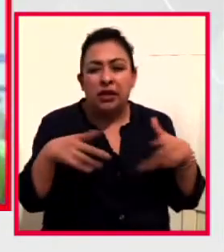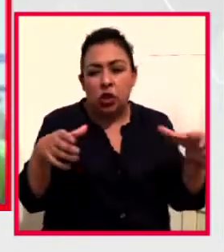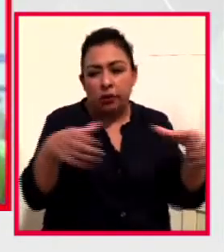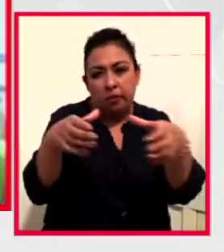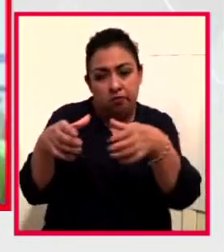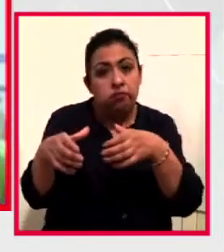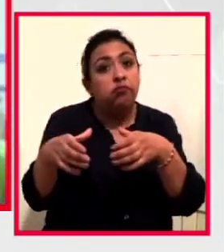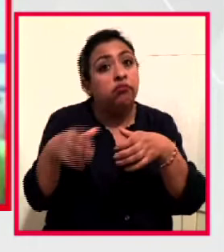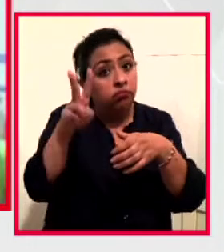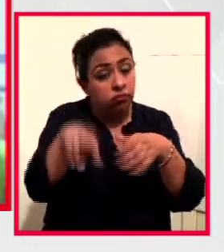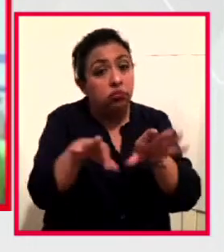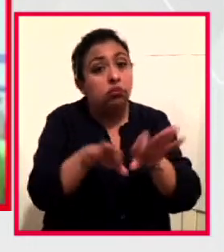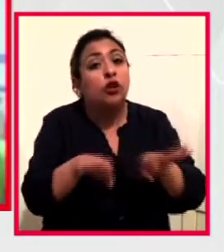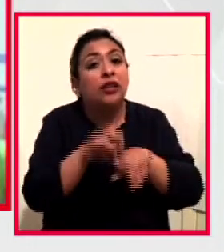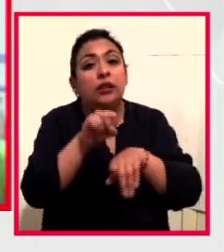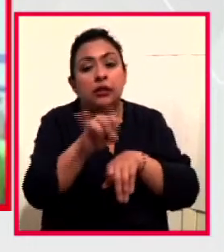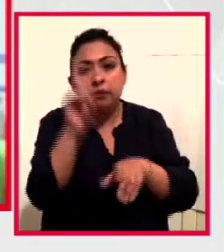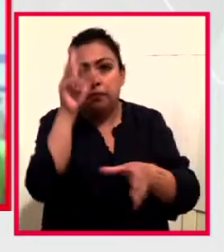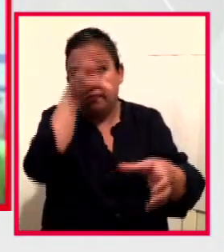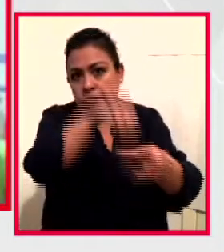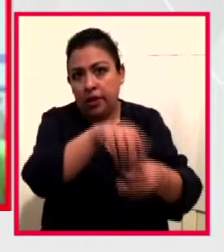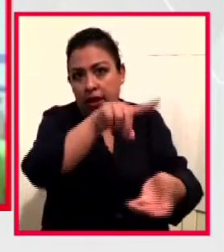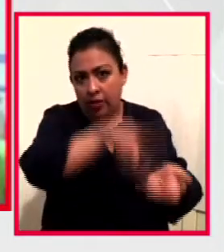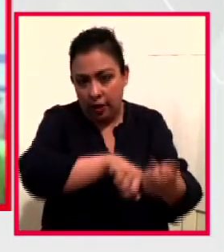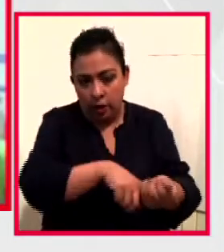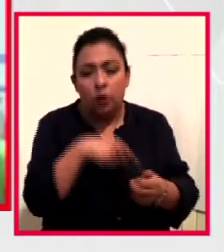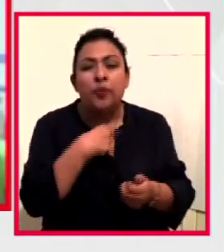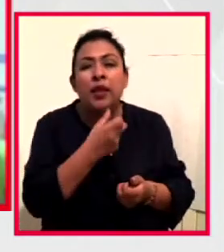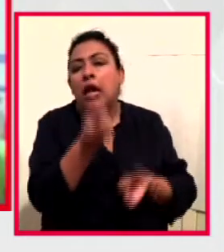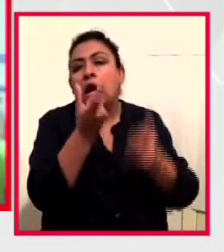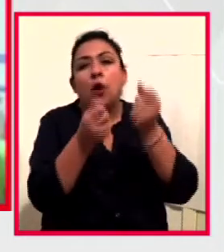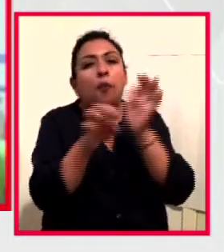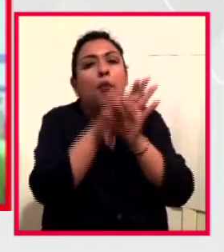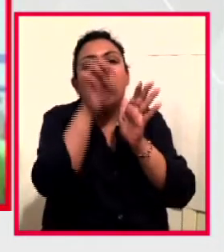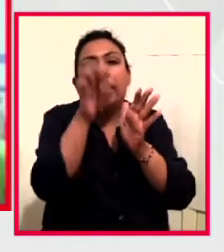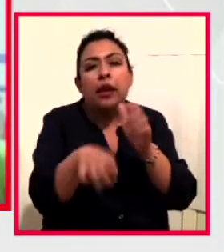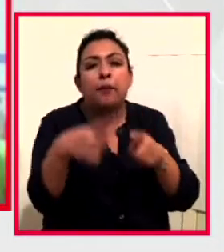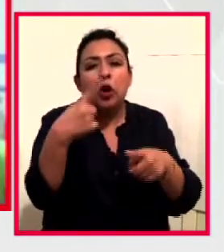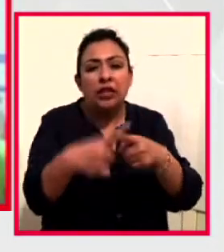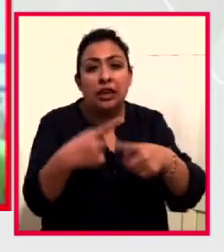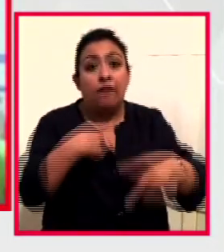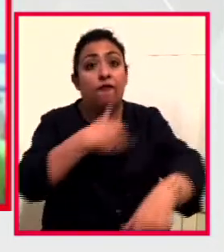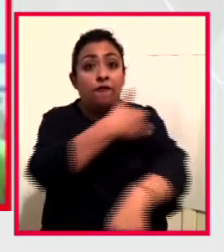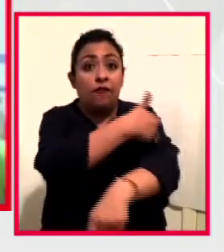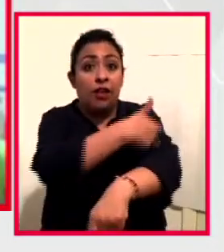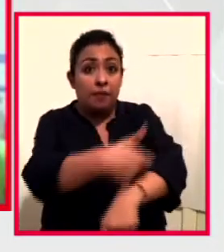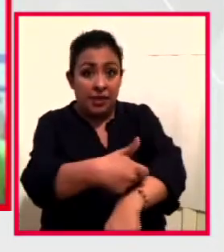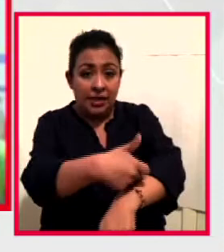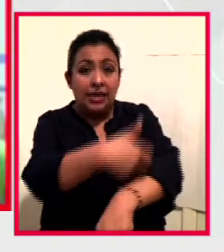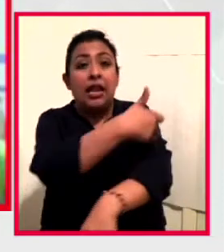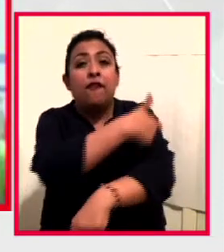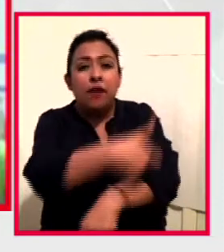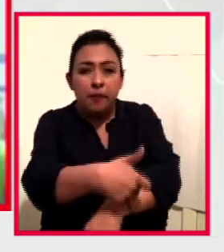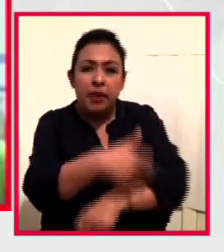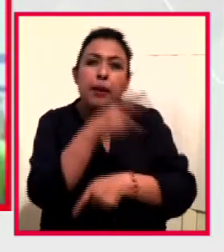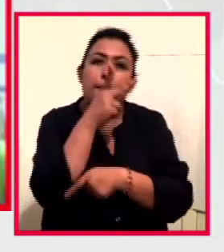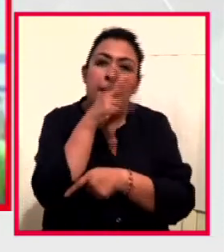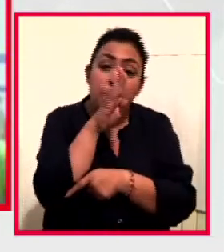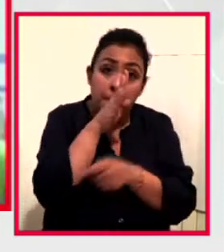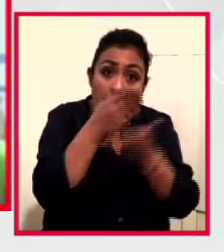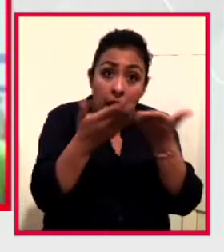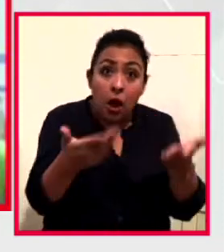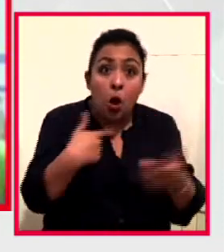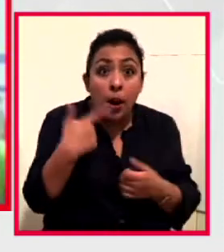parecieron muy importantes de incluir. Algunos de ellos, por ejemplo, son las familias, las familias, los padres que ahora han visto